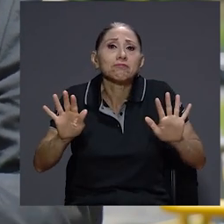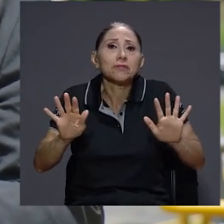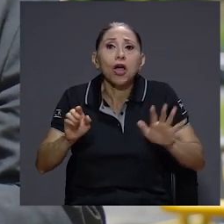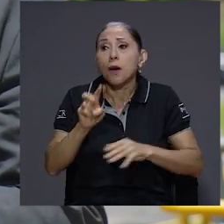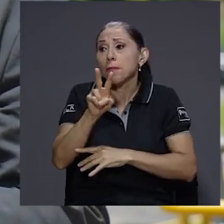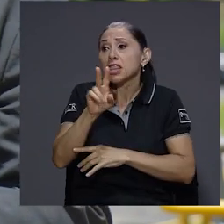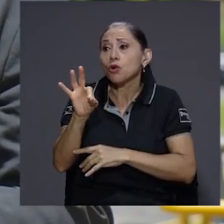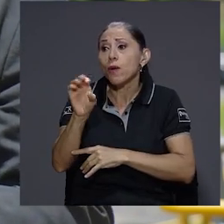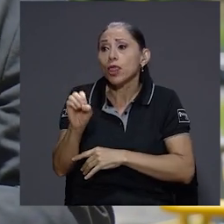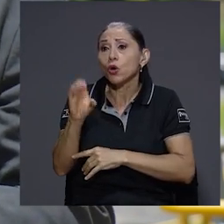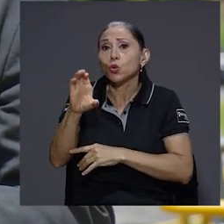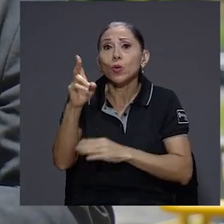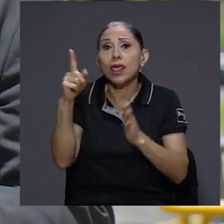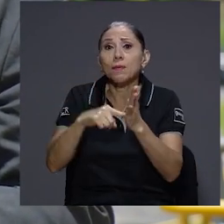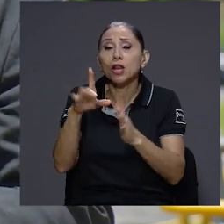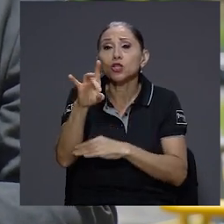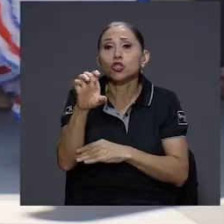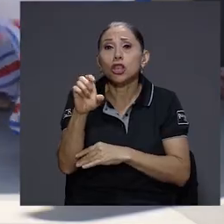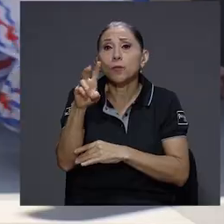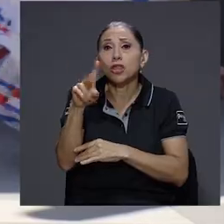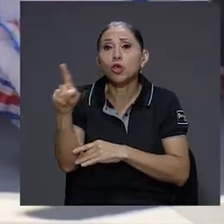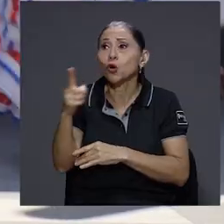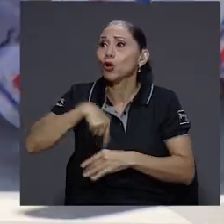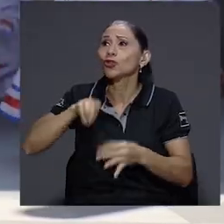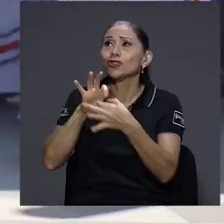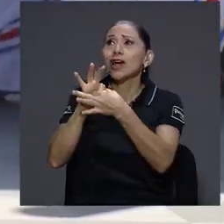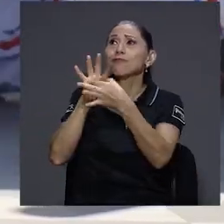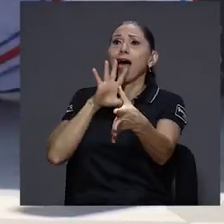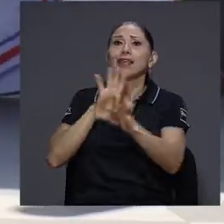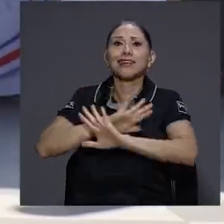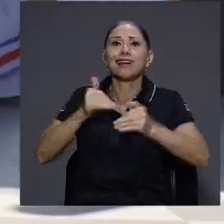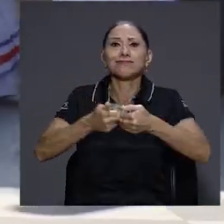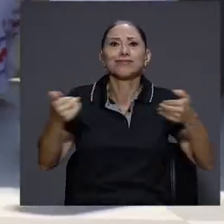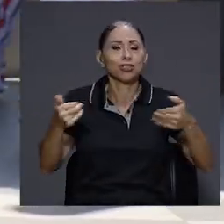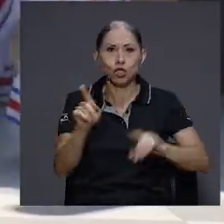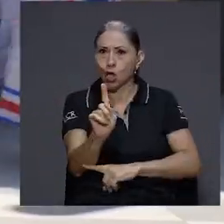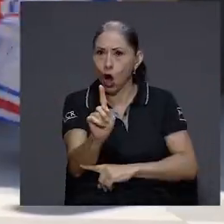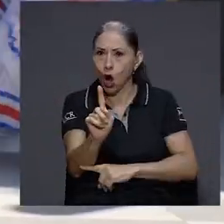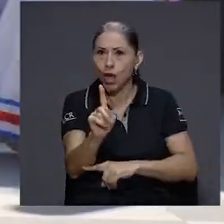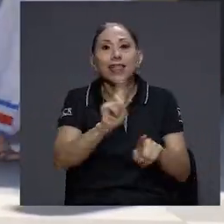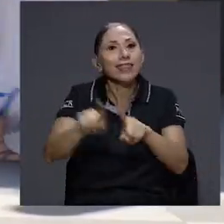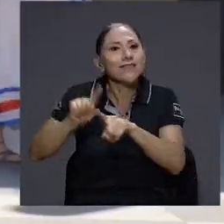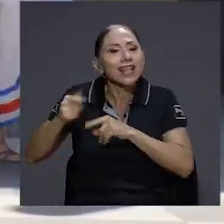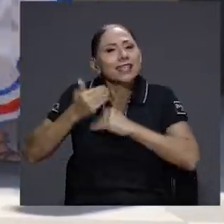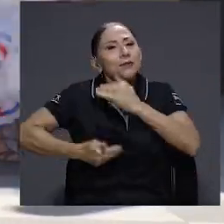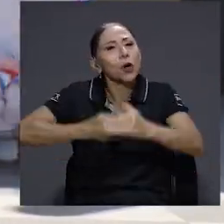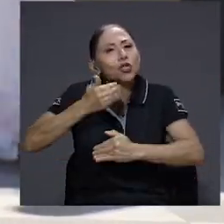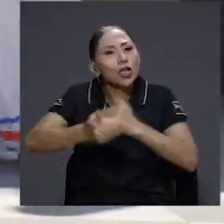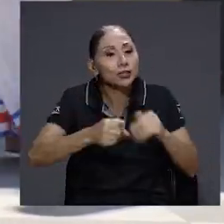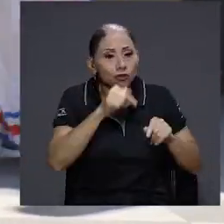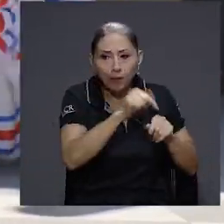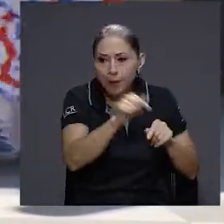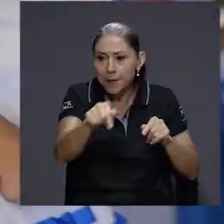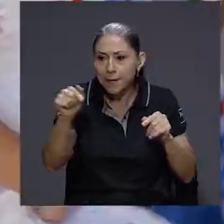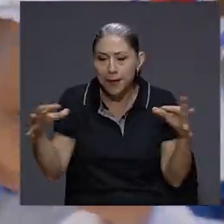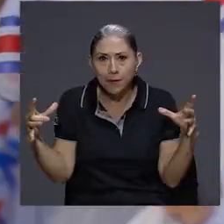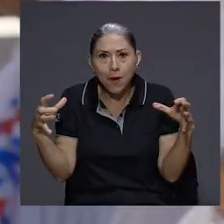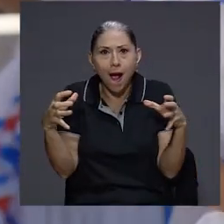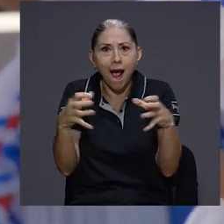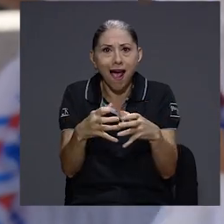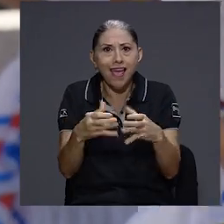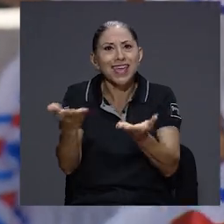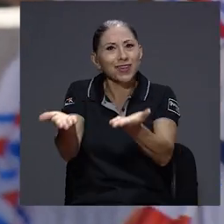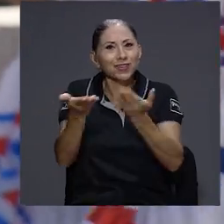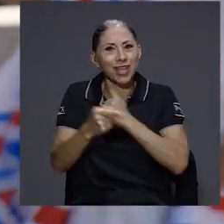día del 29 de octubre de 1821. Fue una serie de procesos que se unieron y que nos dieron a los costarricenses la